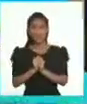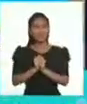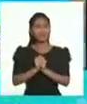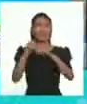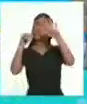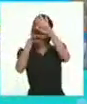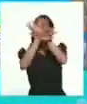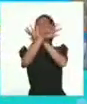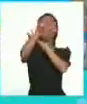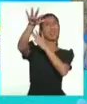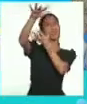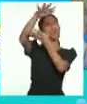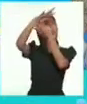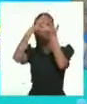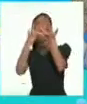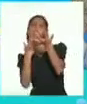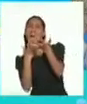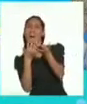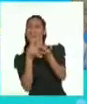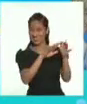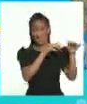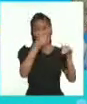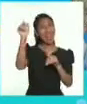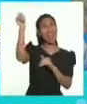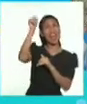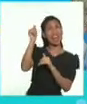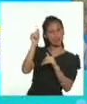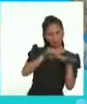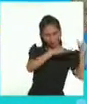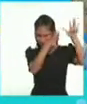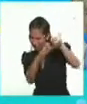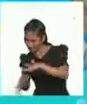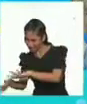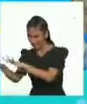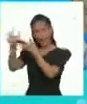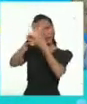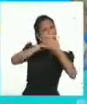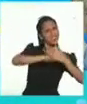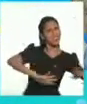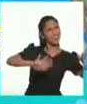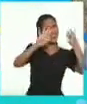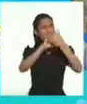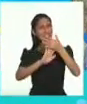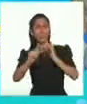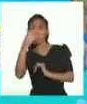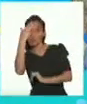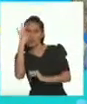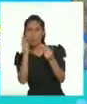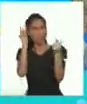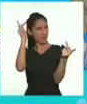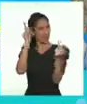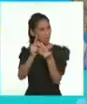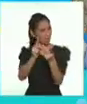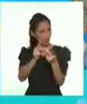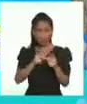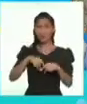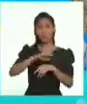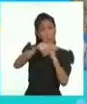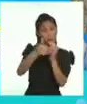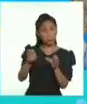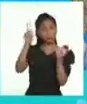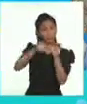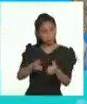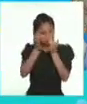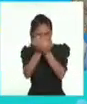Cielos azules y aguas tranquilas. Un día perfecto para el buceo. Nos embarcamos en un pequeño